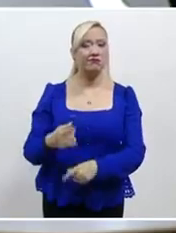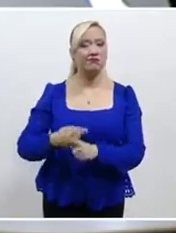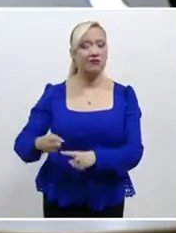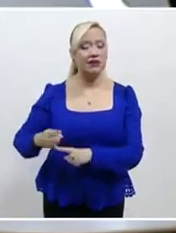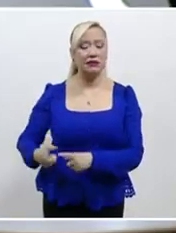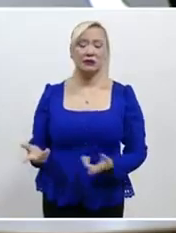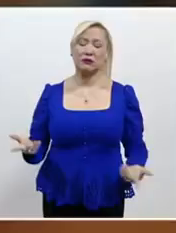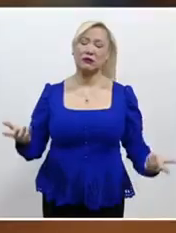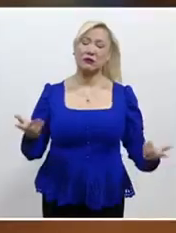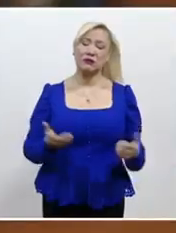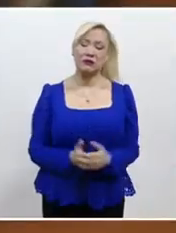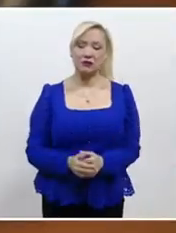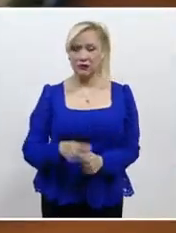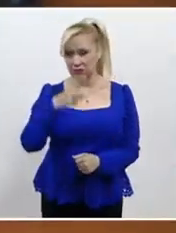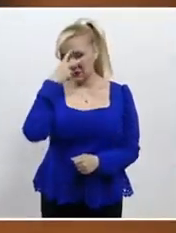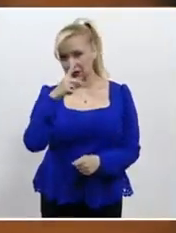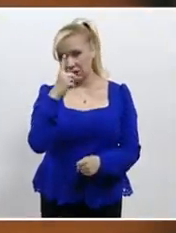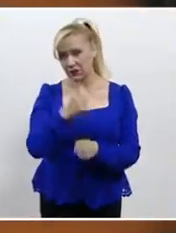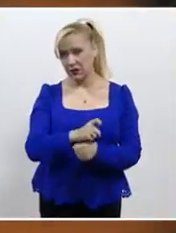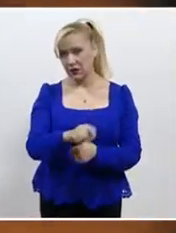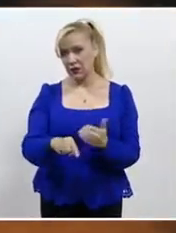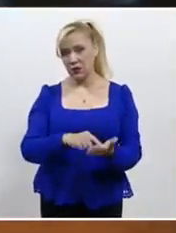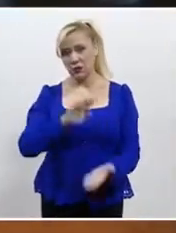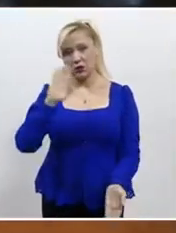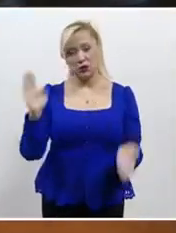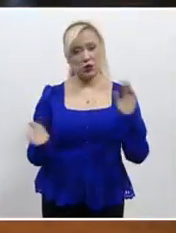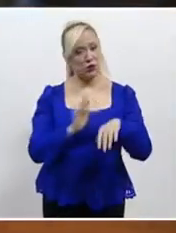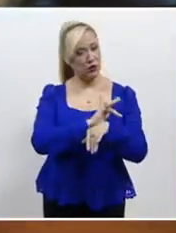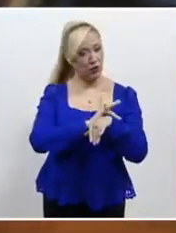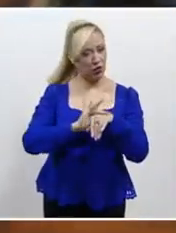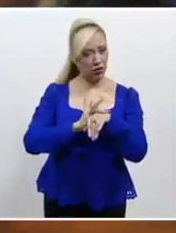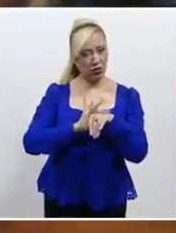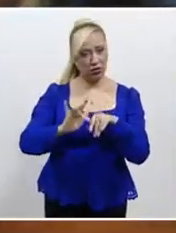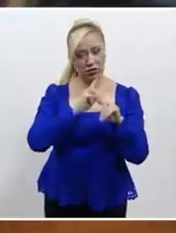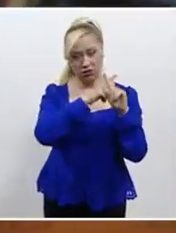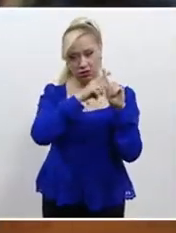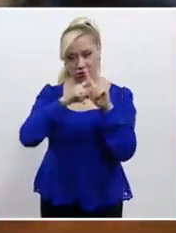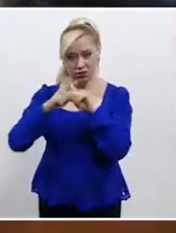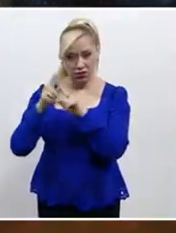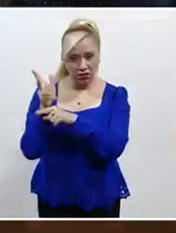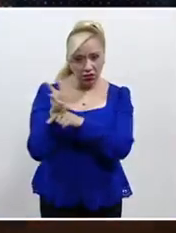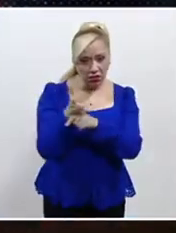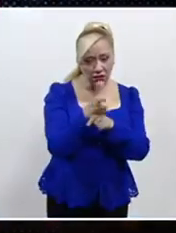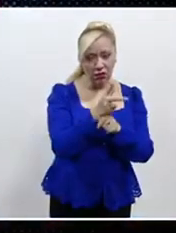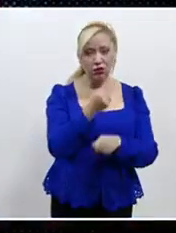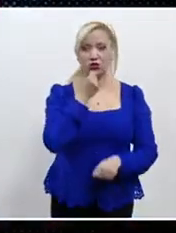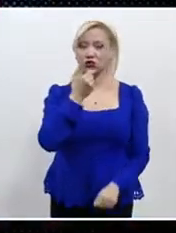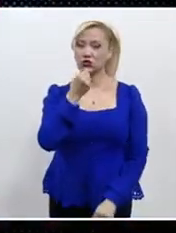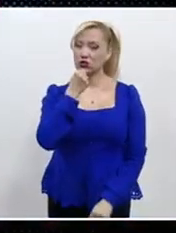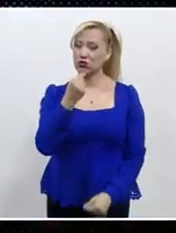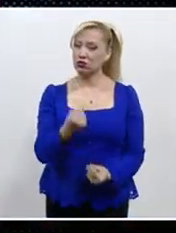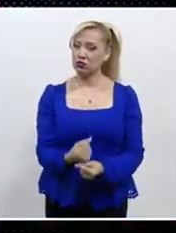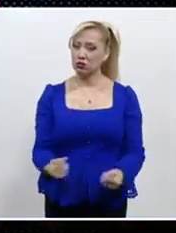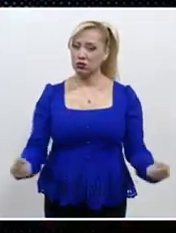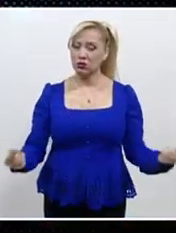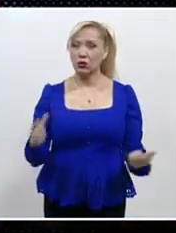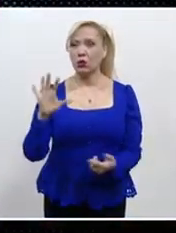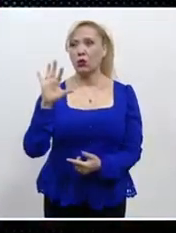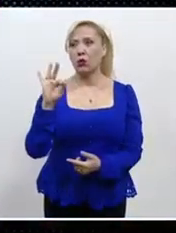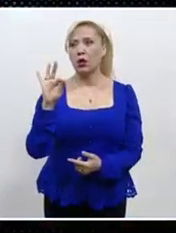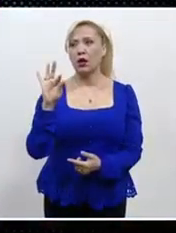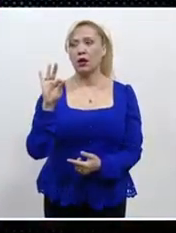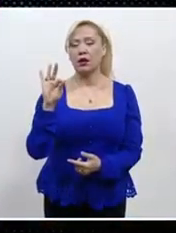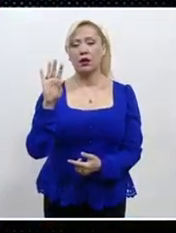México ocupa el primer lugar a nivel mundial en pornografía y violencia sexual infantil. El 49.7%